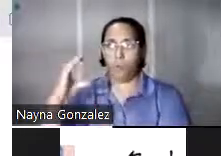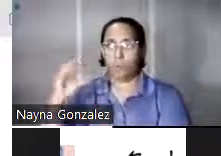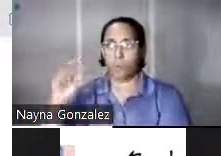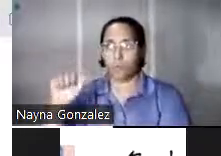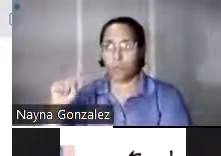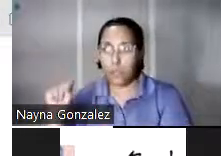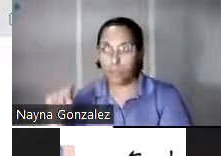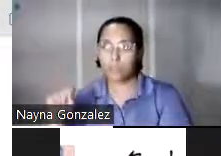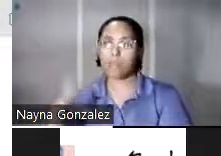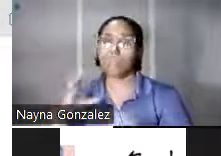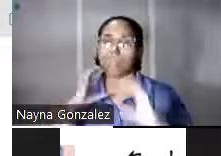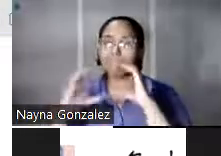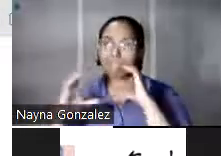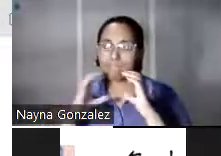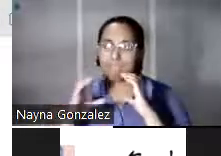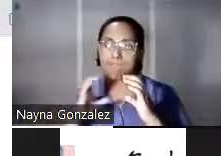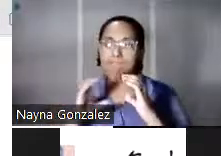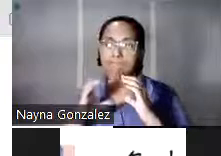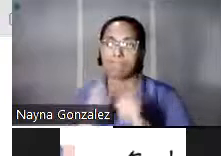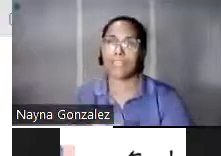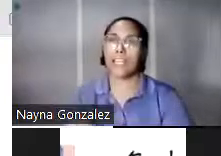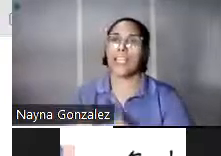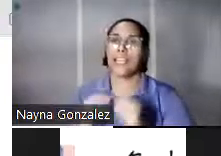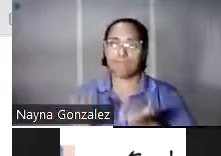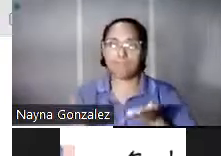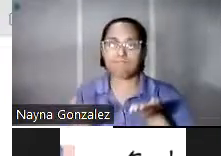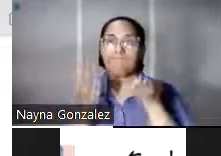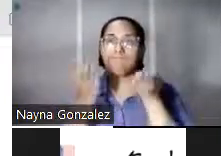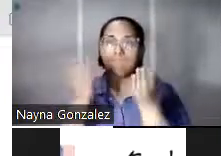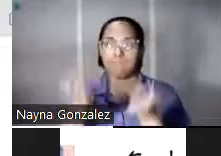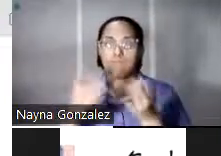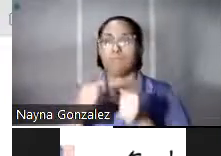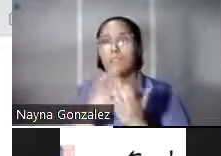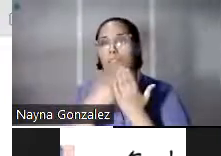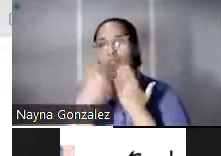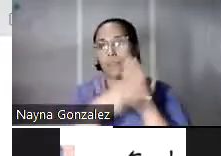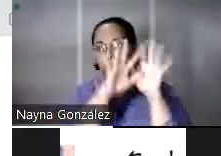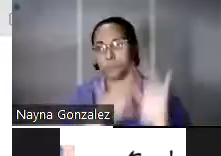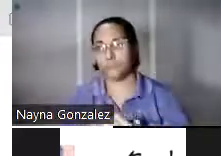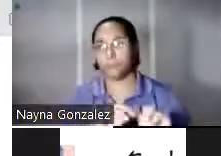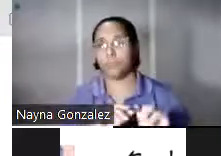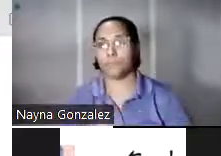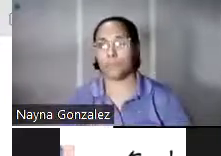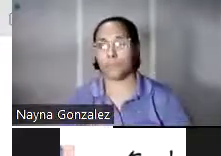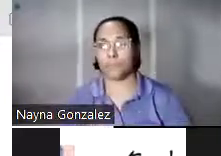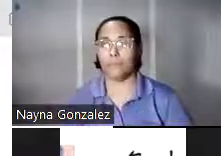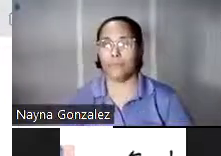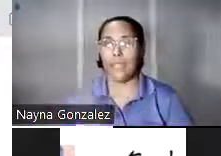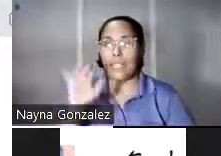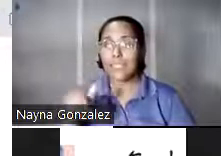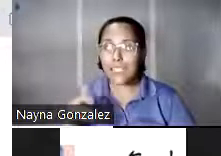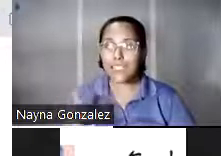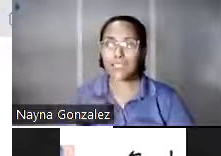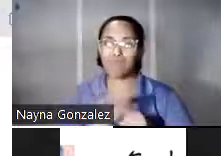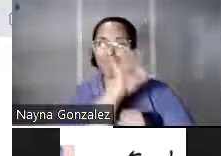comunicativo muy popular que aporta mucho a su programación. Ese espíritu